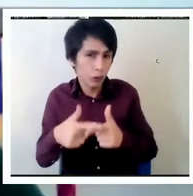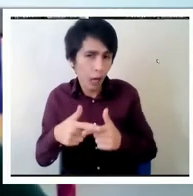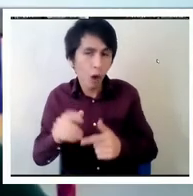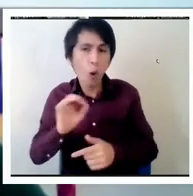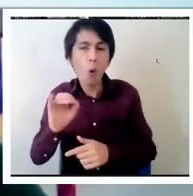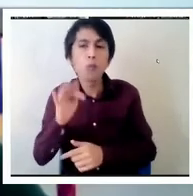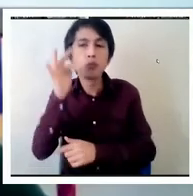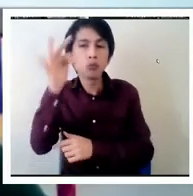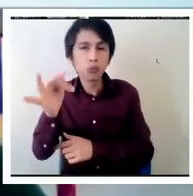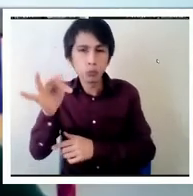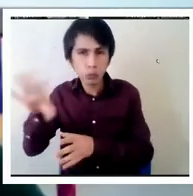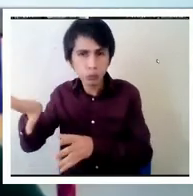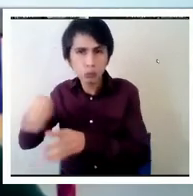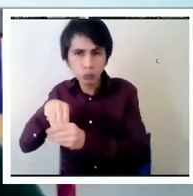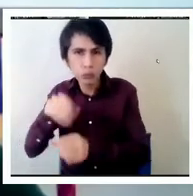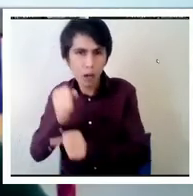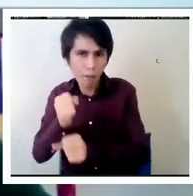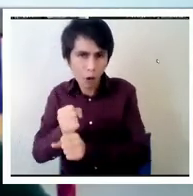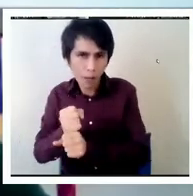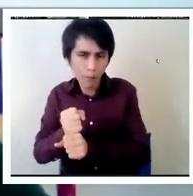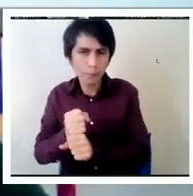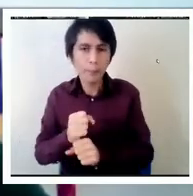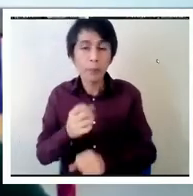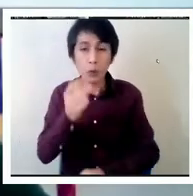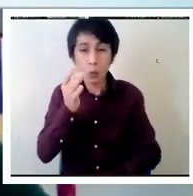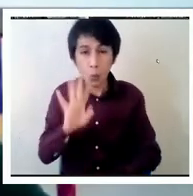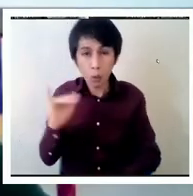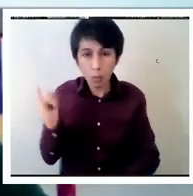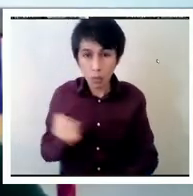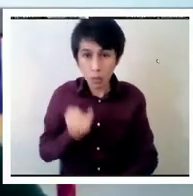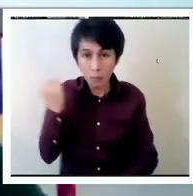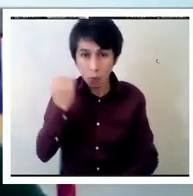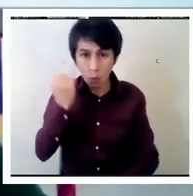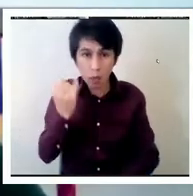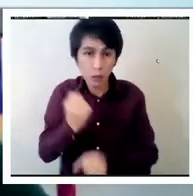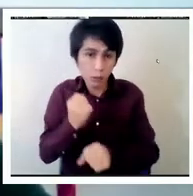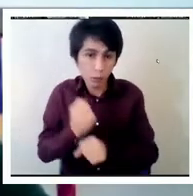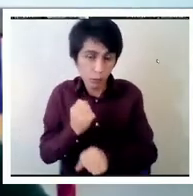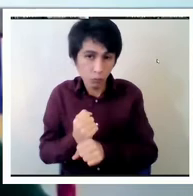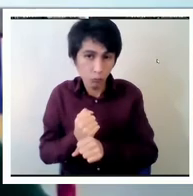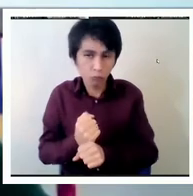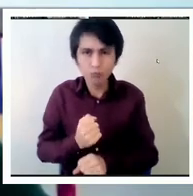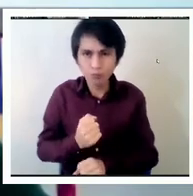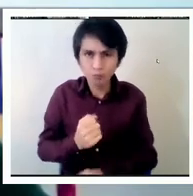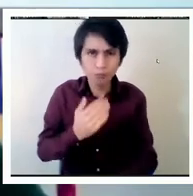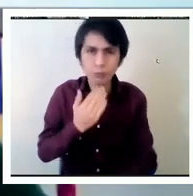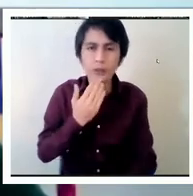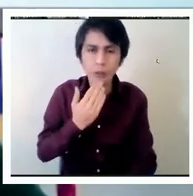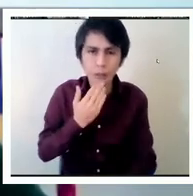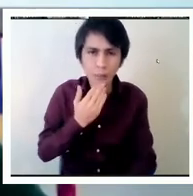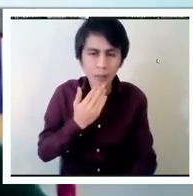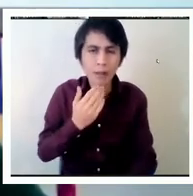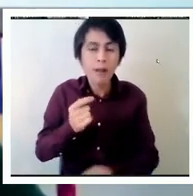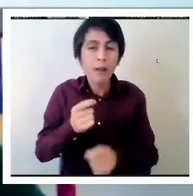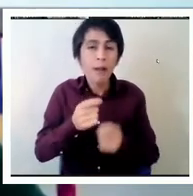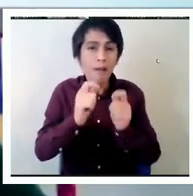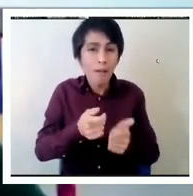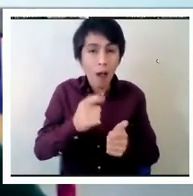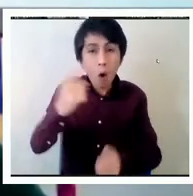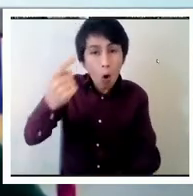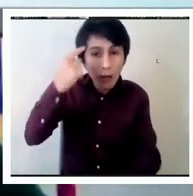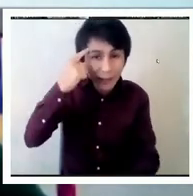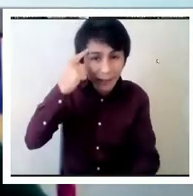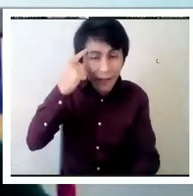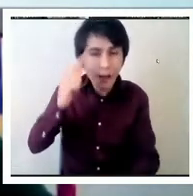trata del desempeño individual. Sin estas habilidades no cognitivas, la humanidad no va a ser capaz de abordar de manera